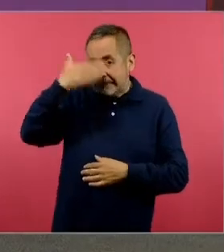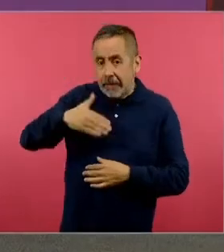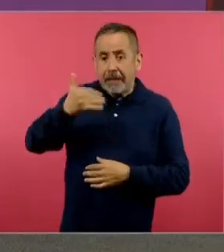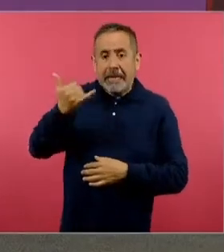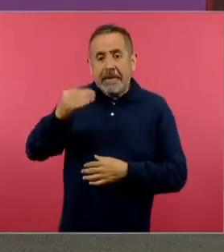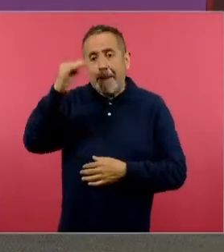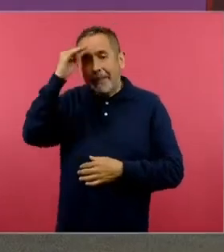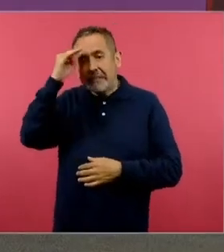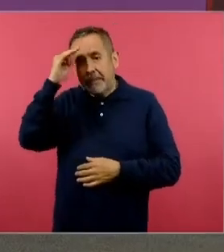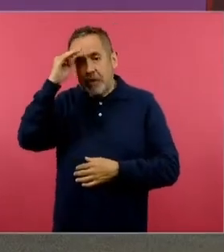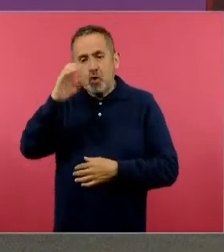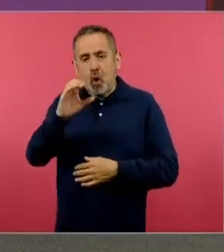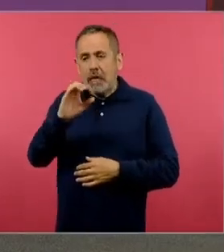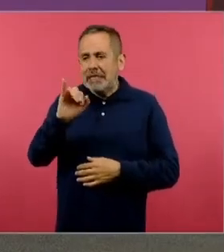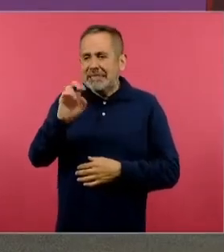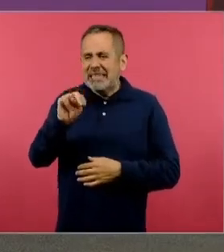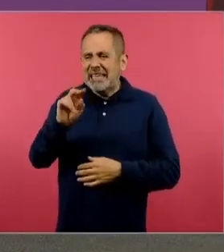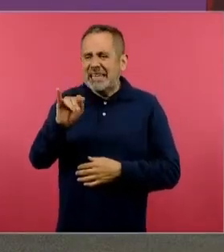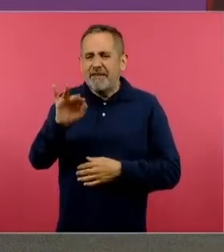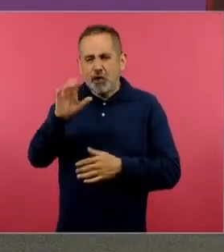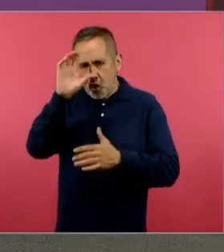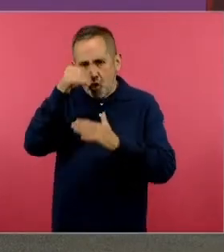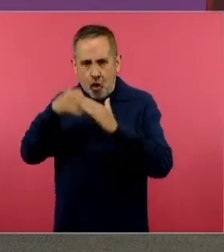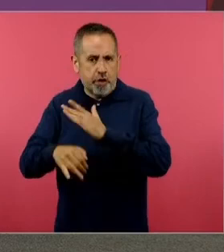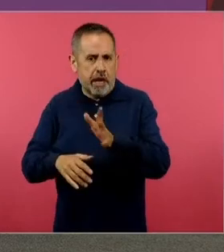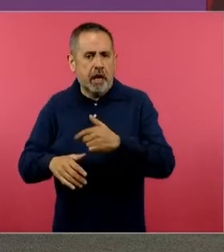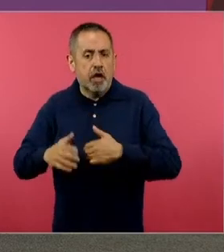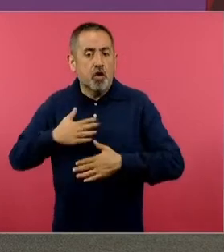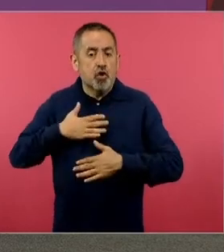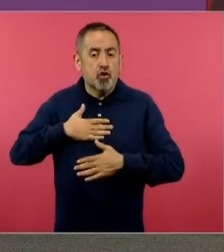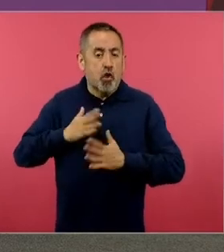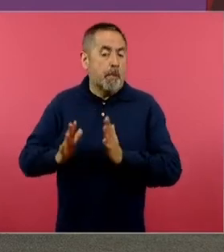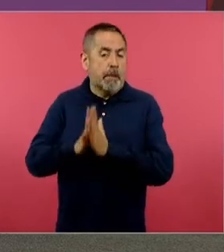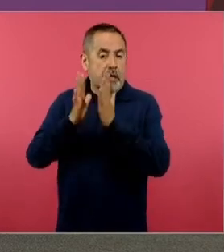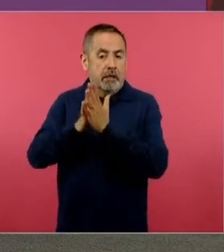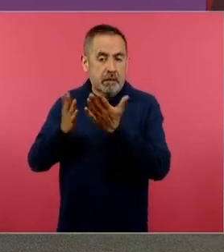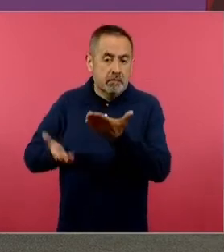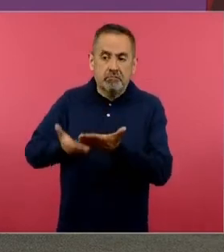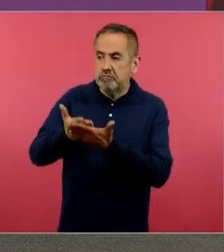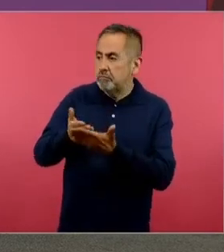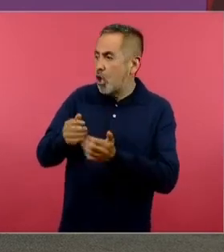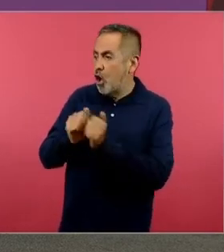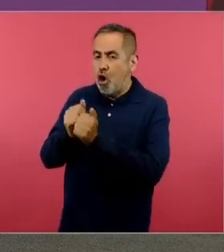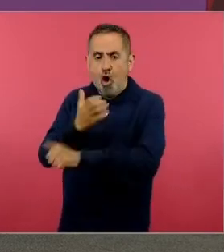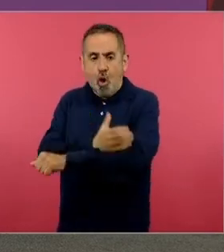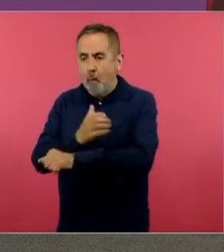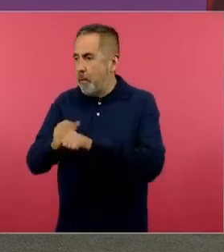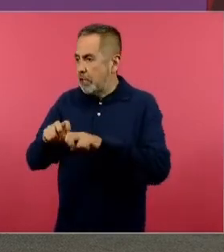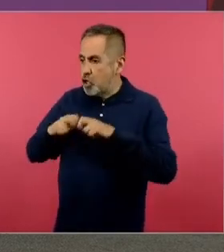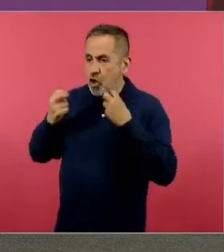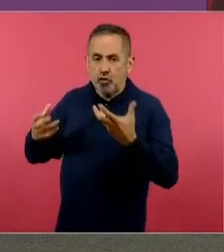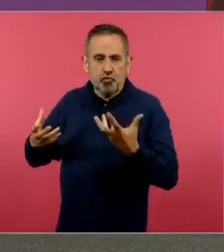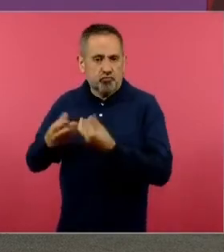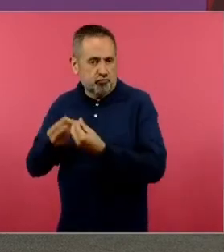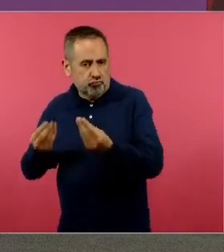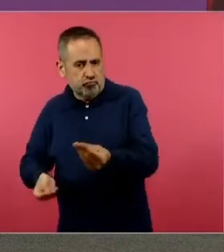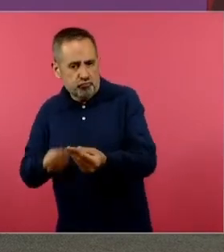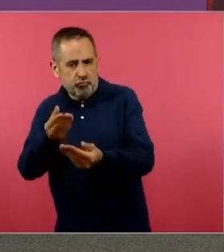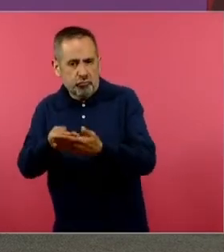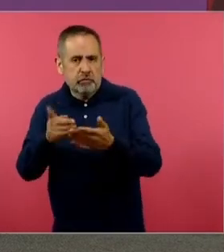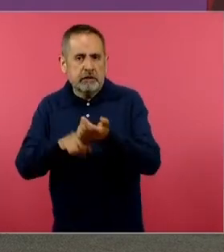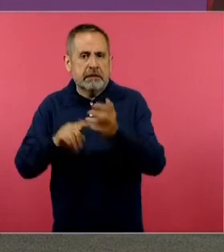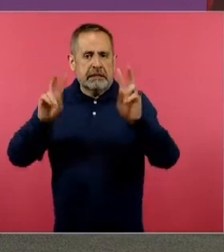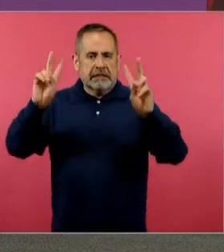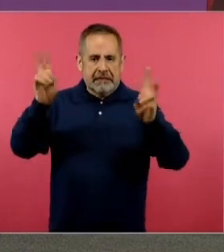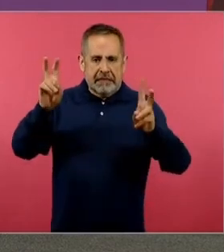científico. En esta ocasión, yo he participado con algunos compañeros para la elaboración de un proyecto que lleva por